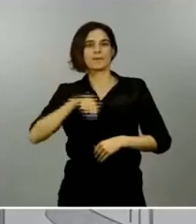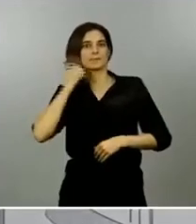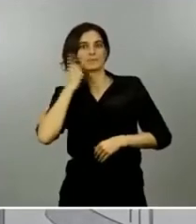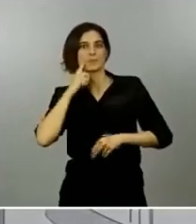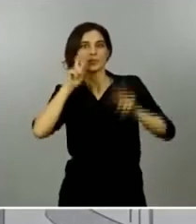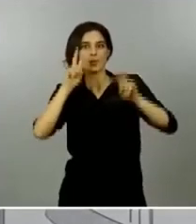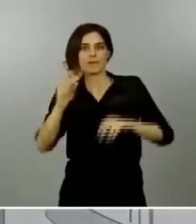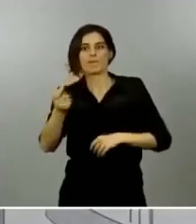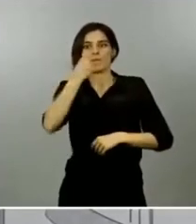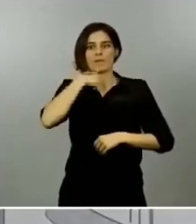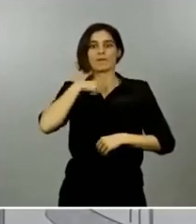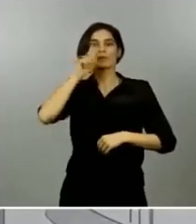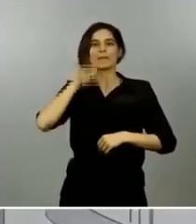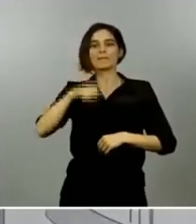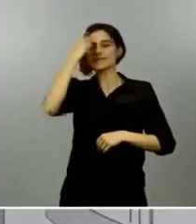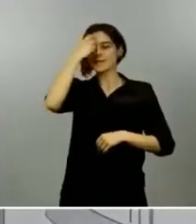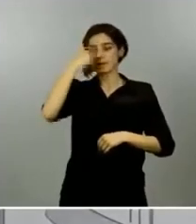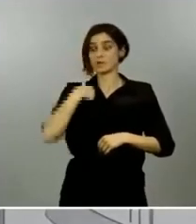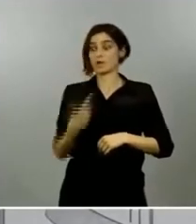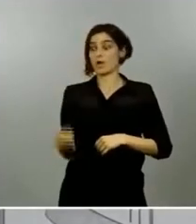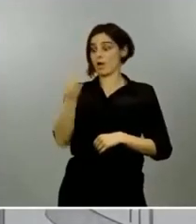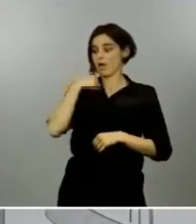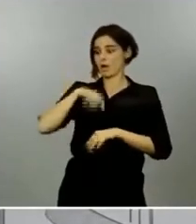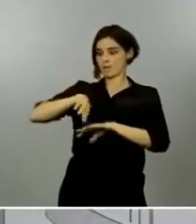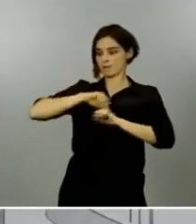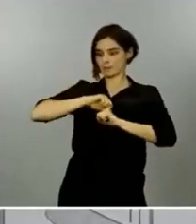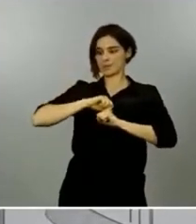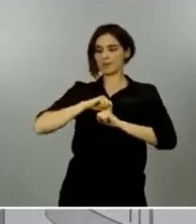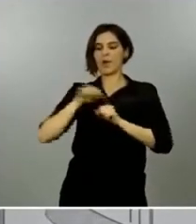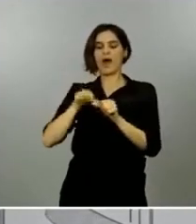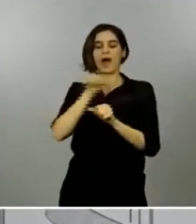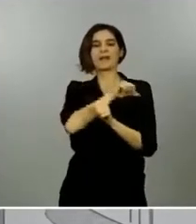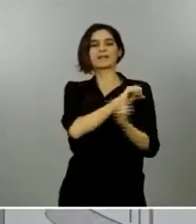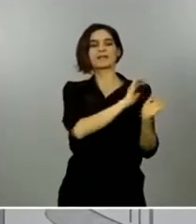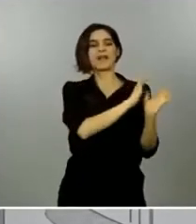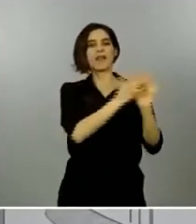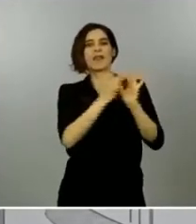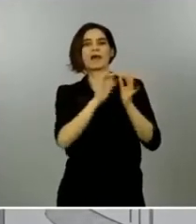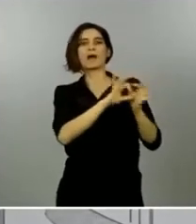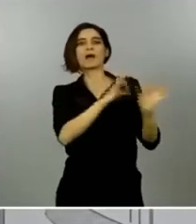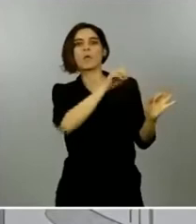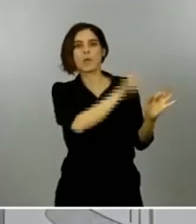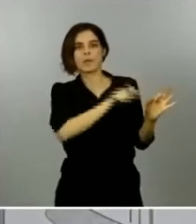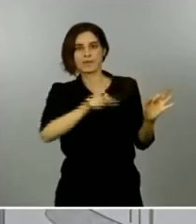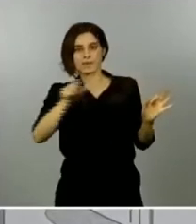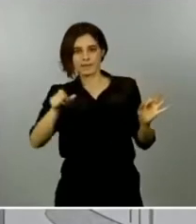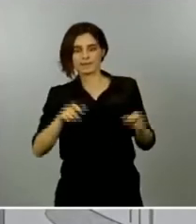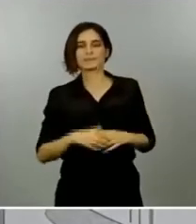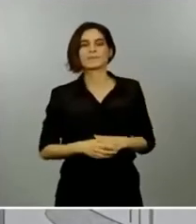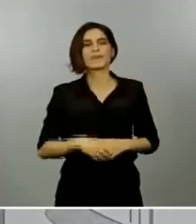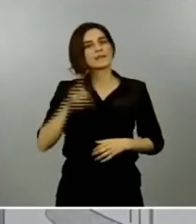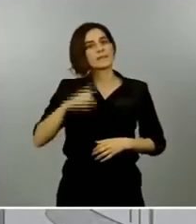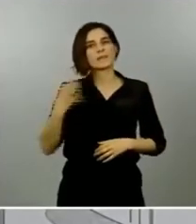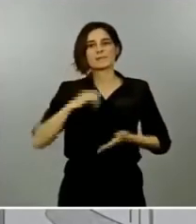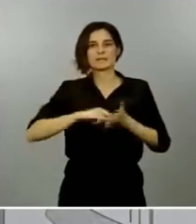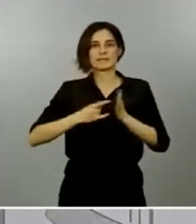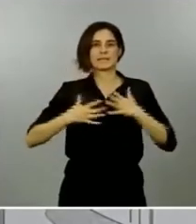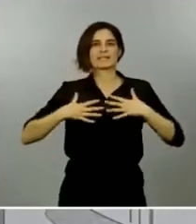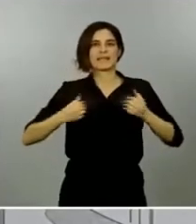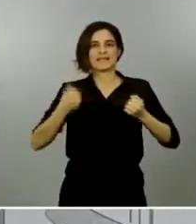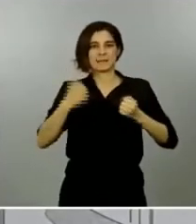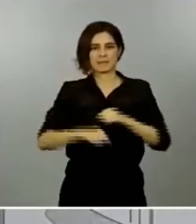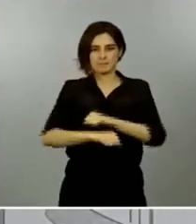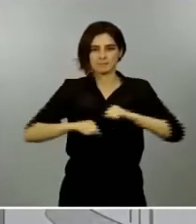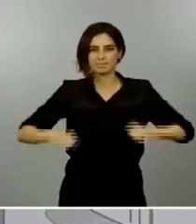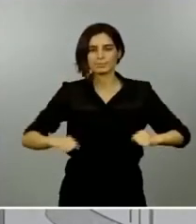Y debemos también afianzar nuestras capacidades del sistema sanitario, las camas hospitalarias, las unidades de cuidados